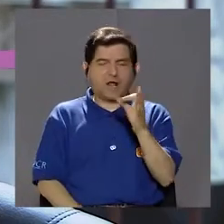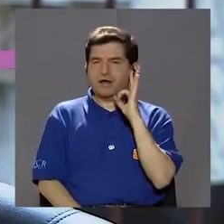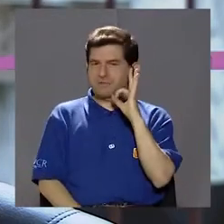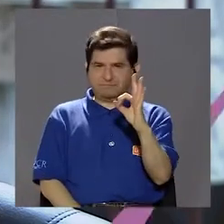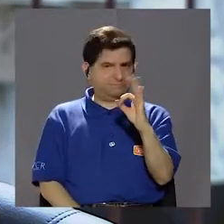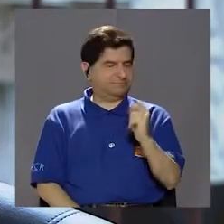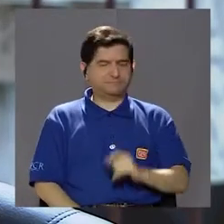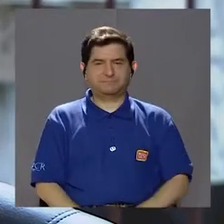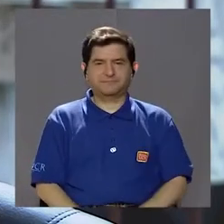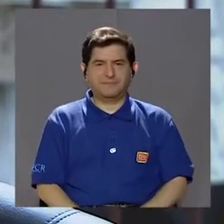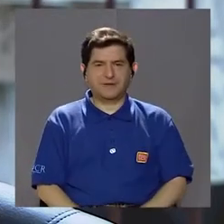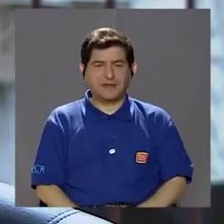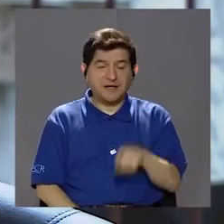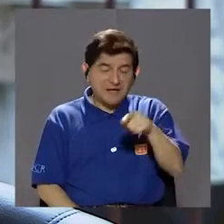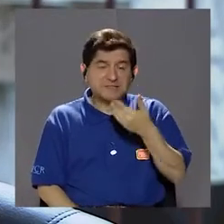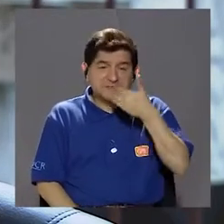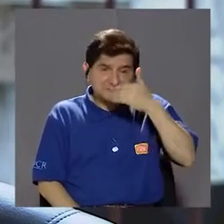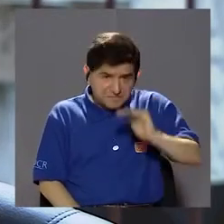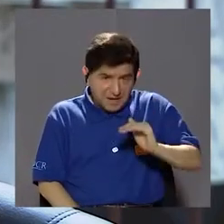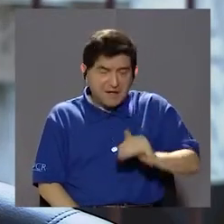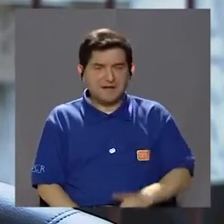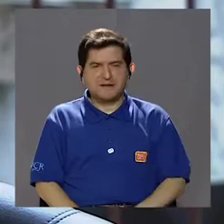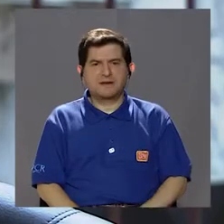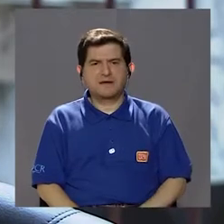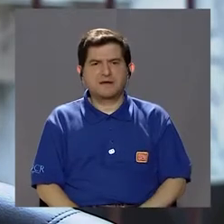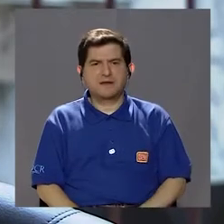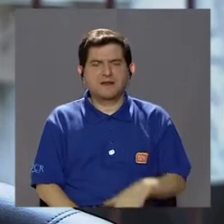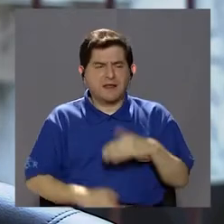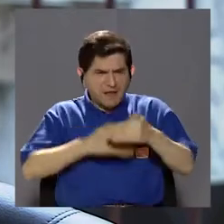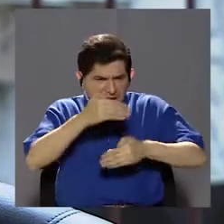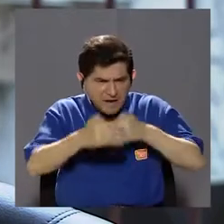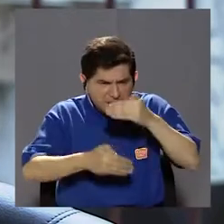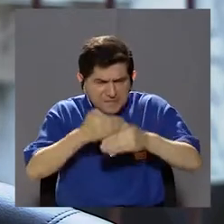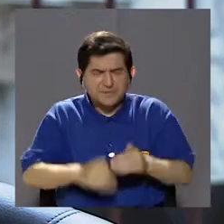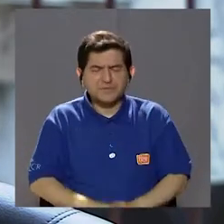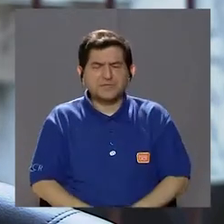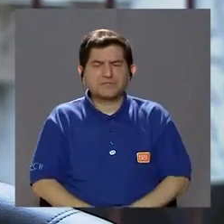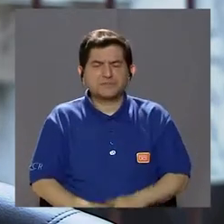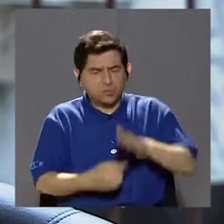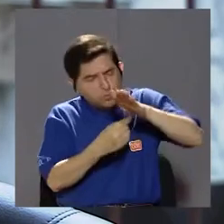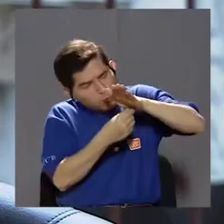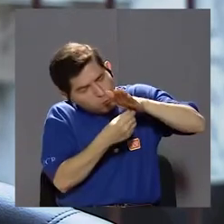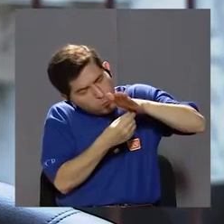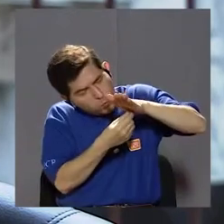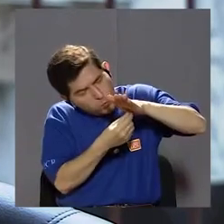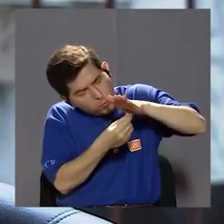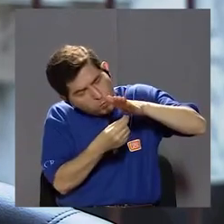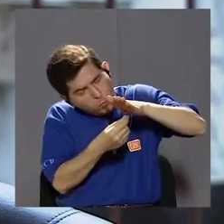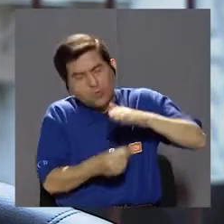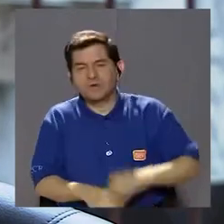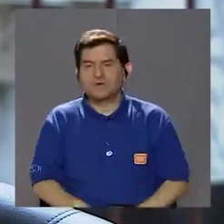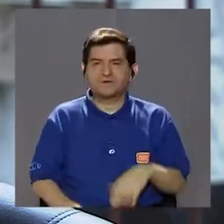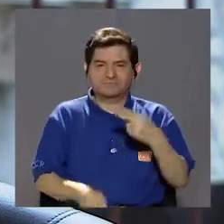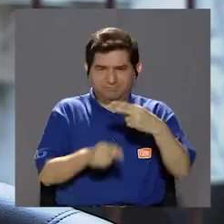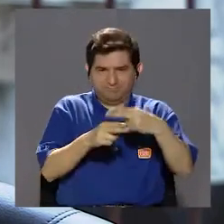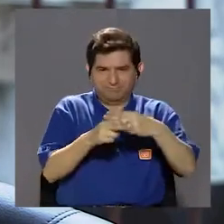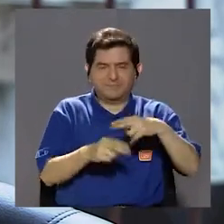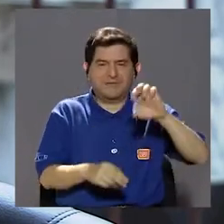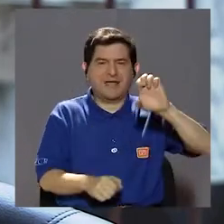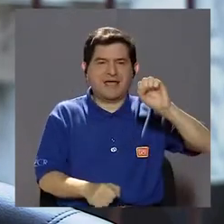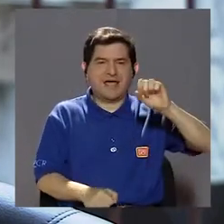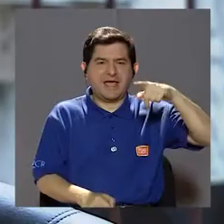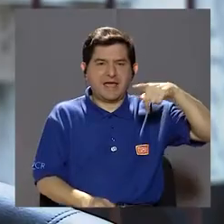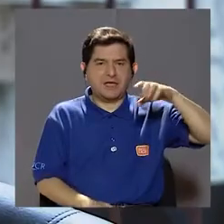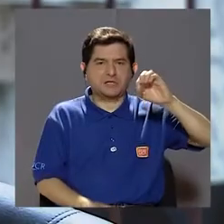está alimentando bien, se regenera mal, se va haciendo, se va osificando y se va haciendo el piquito, el piquito que uno le conoce